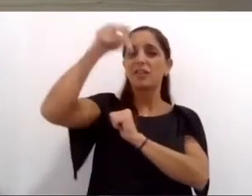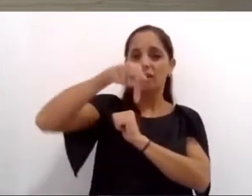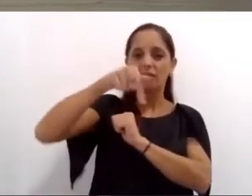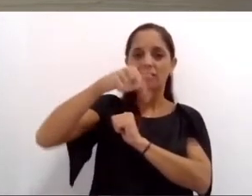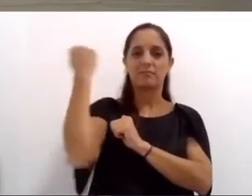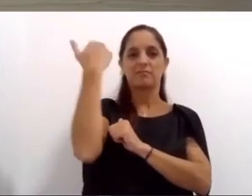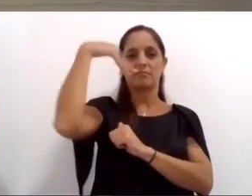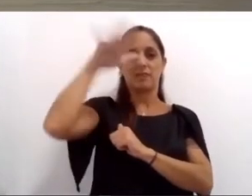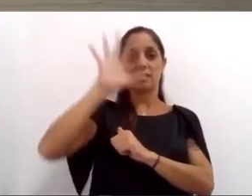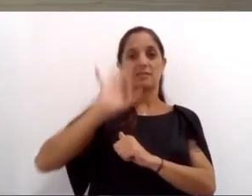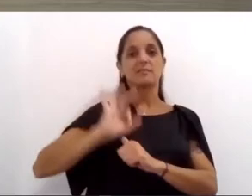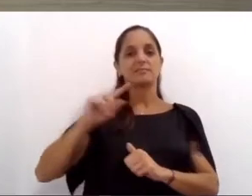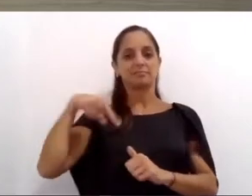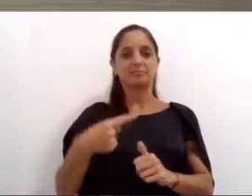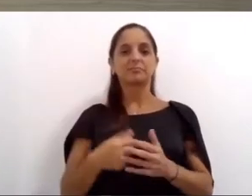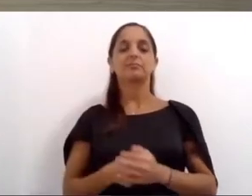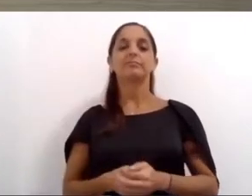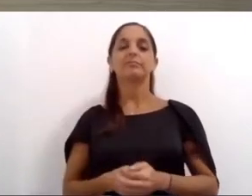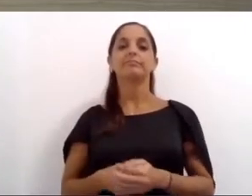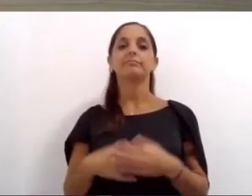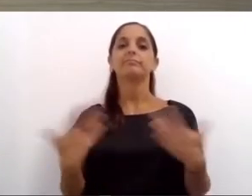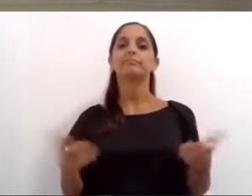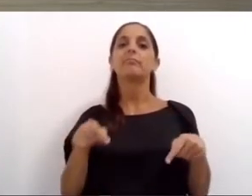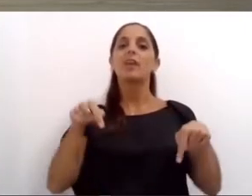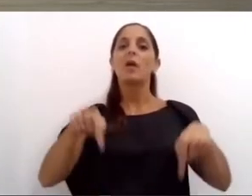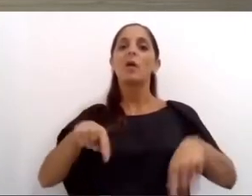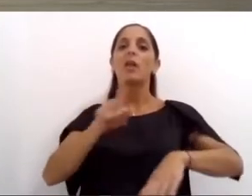es tiempo también de volver a la racionalidad